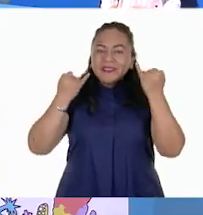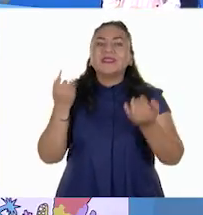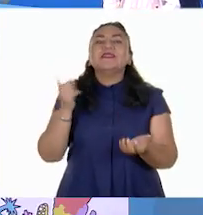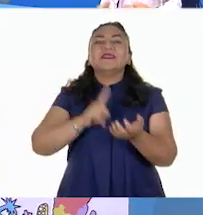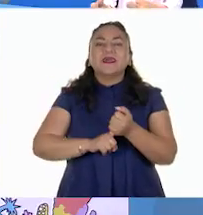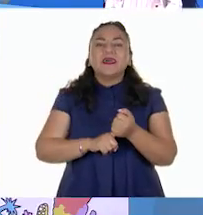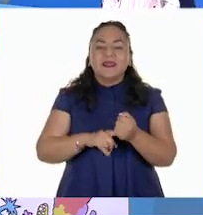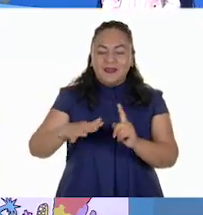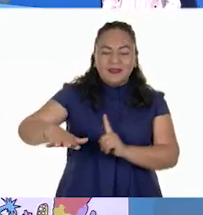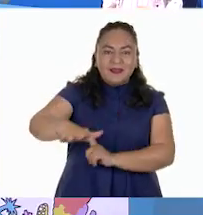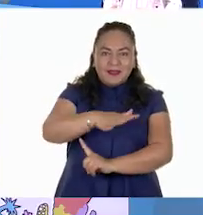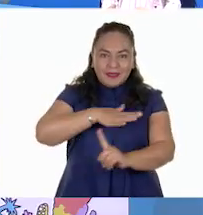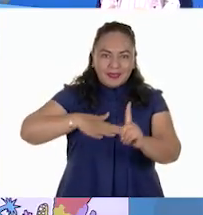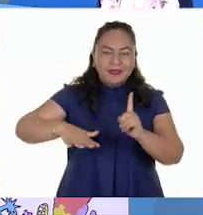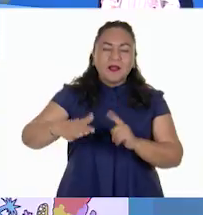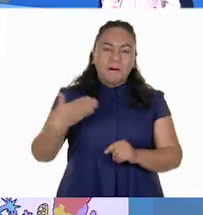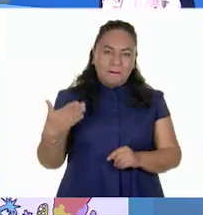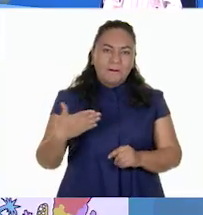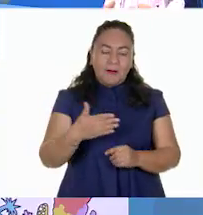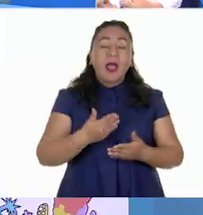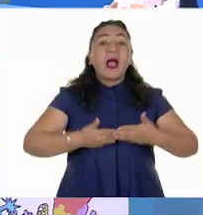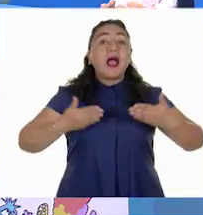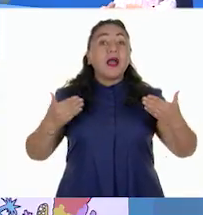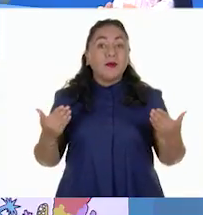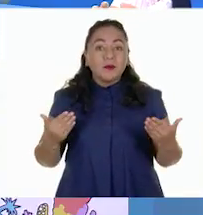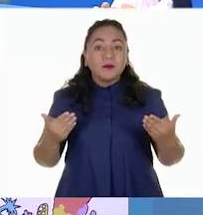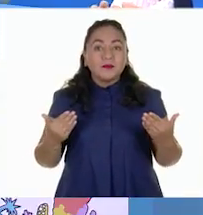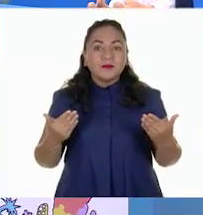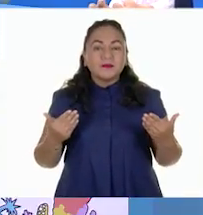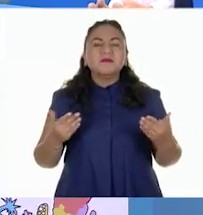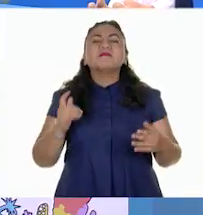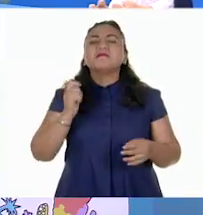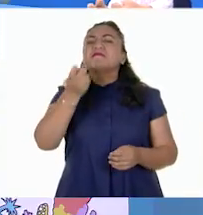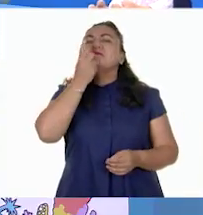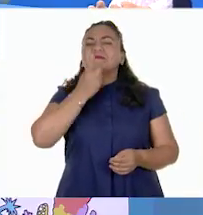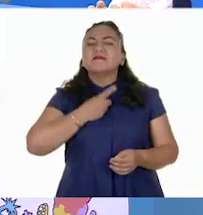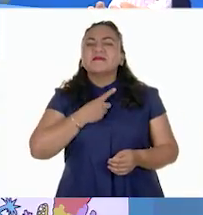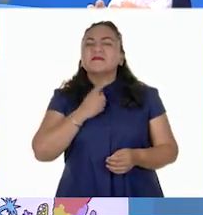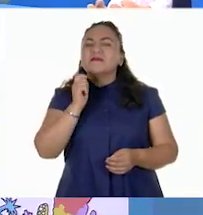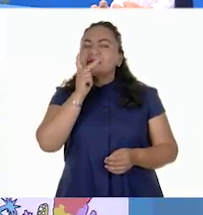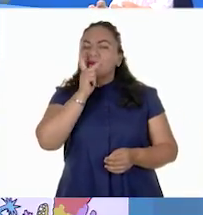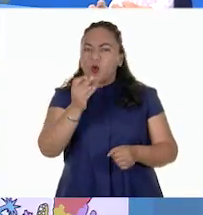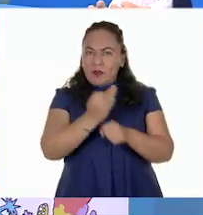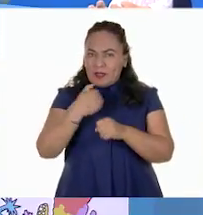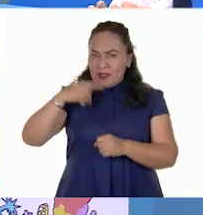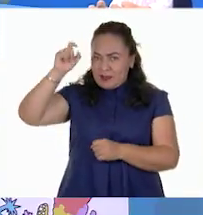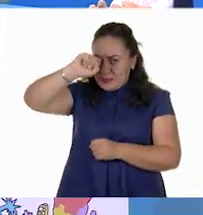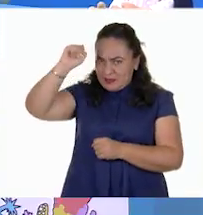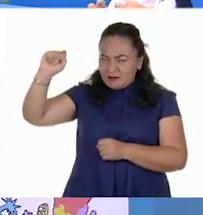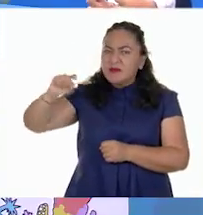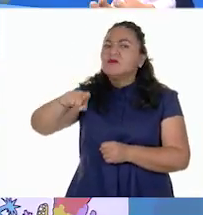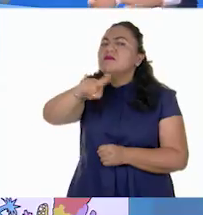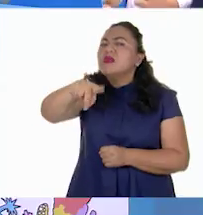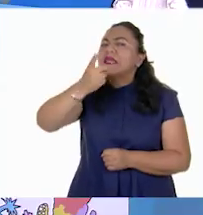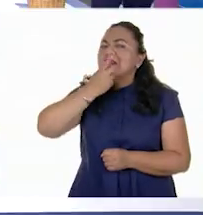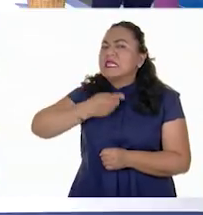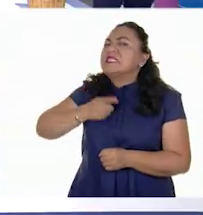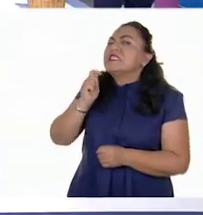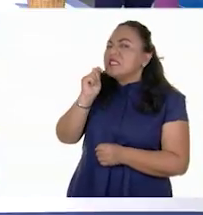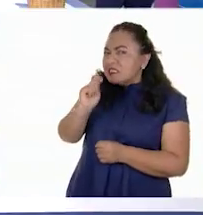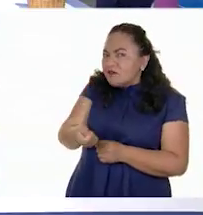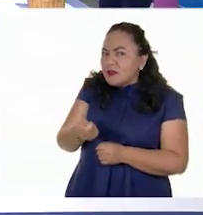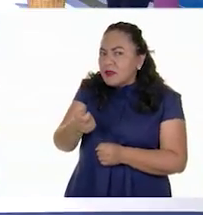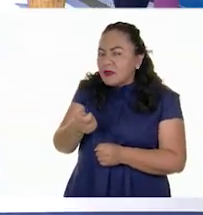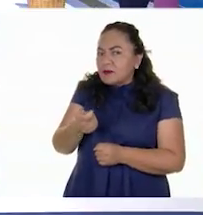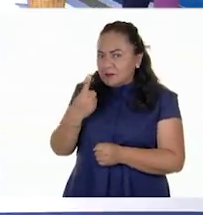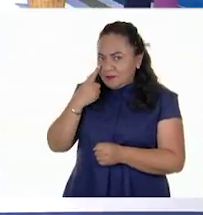con los espacios pesqueros. Ahora, ¿qué me van a decir que significa la palabra que voy a escribir en el pizarrón? A ver, vamos